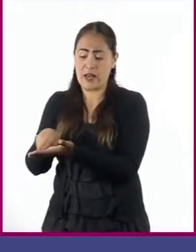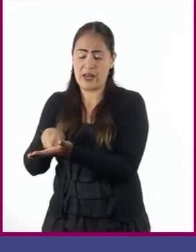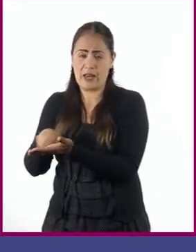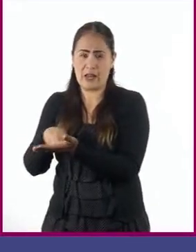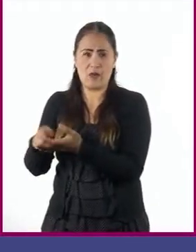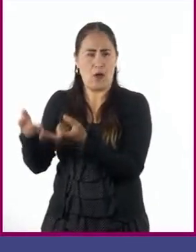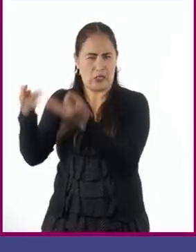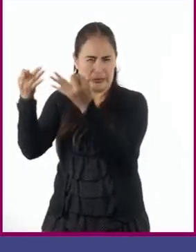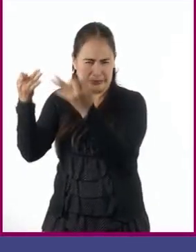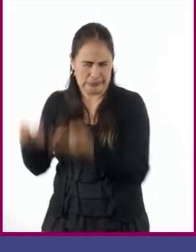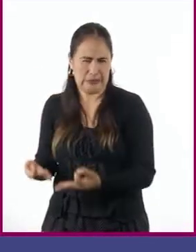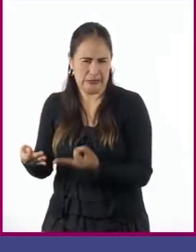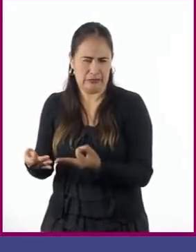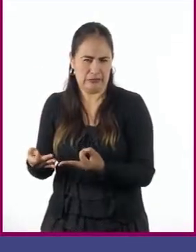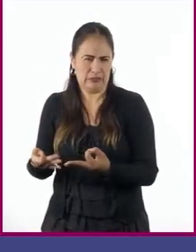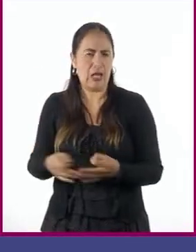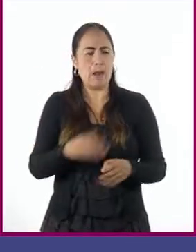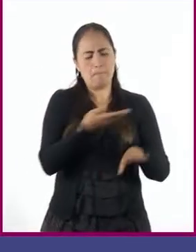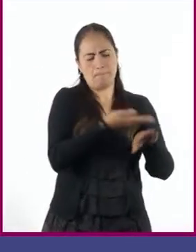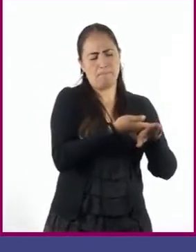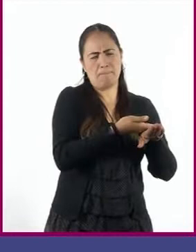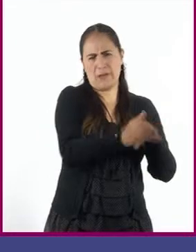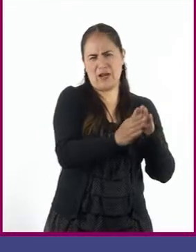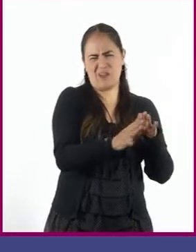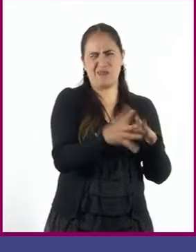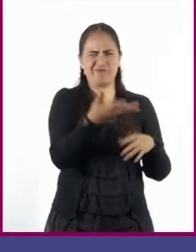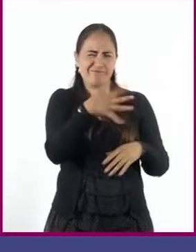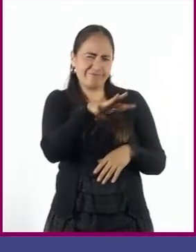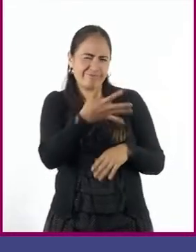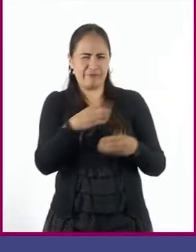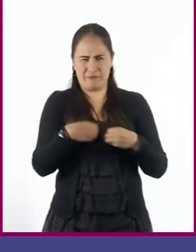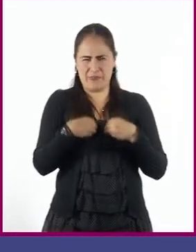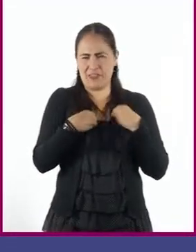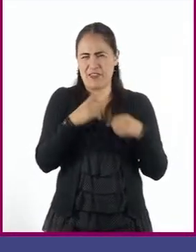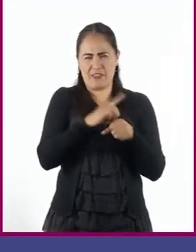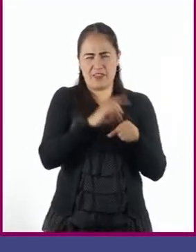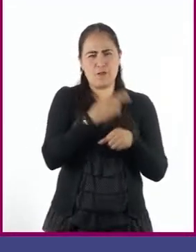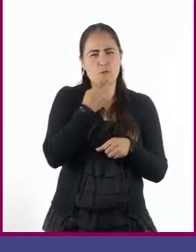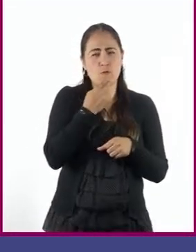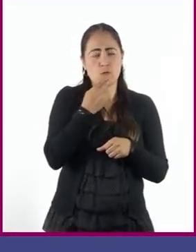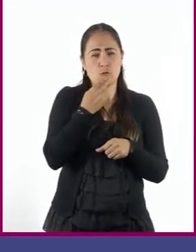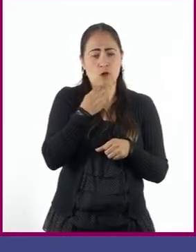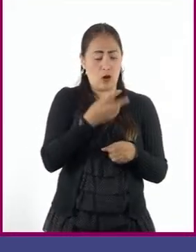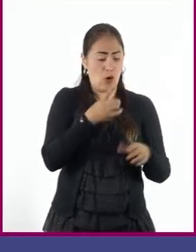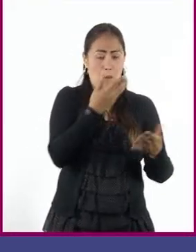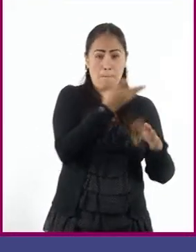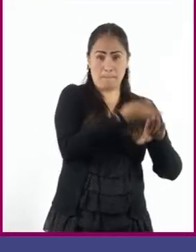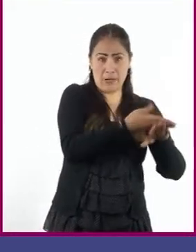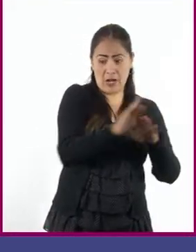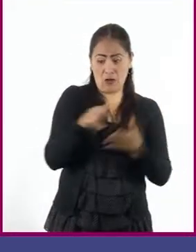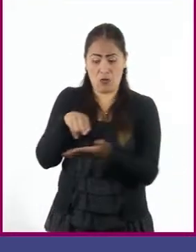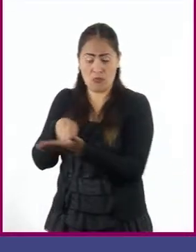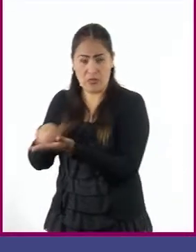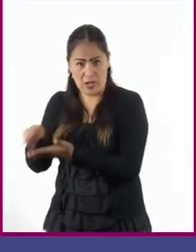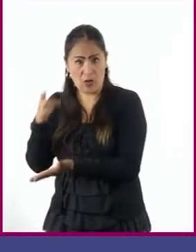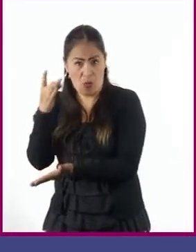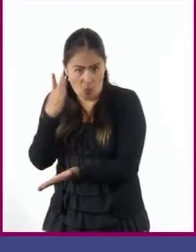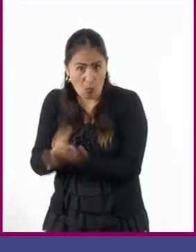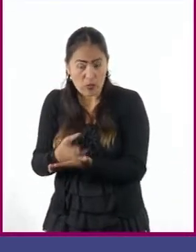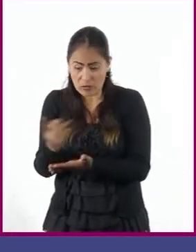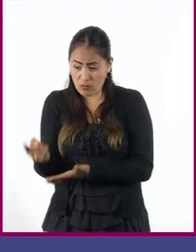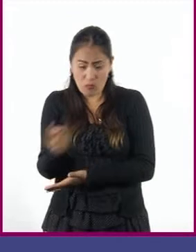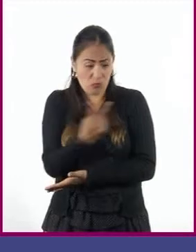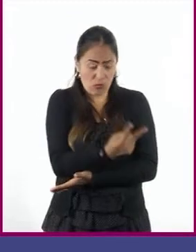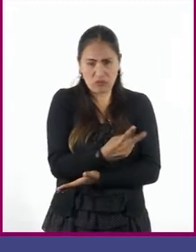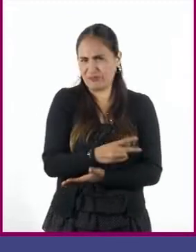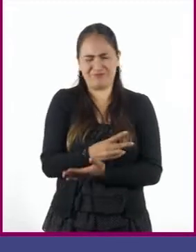blanco el lenguaje menos formal. No solo existen esas dos opciones en medio de ambas. Hay muchas combinaciones,